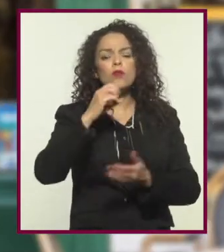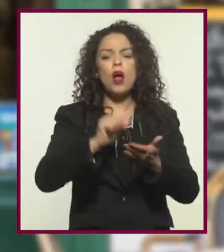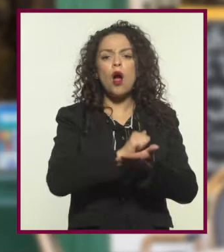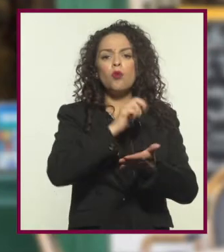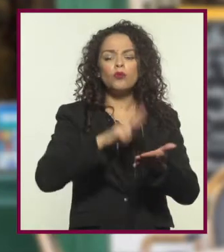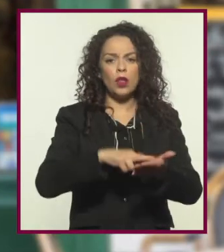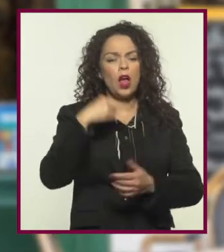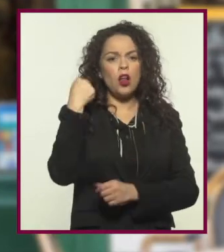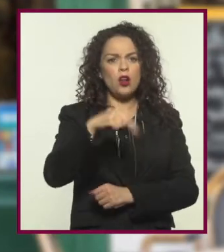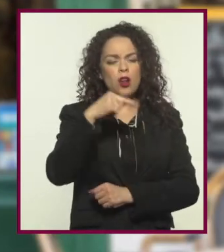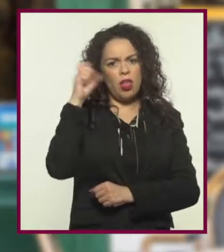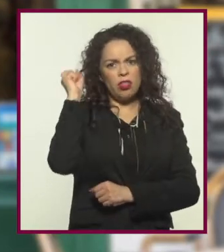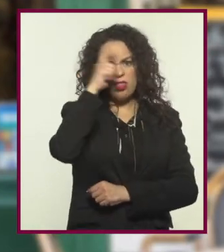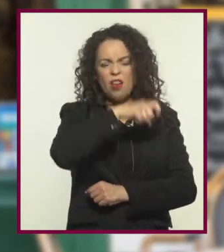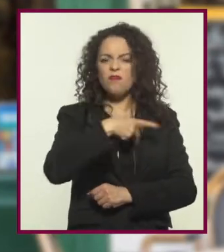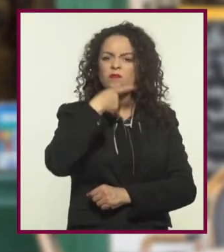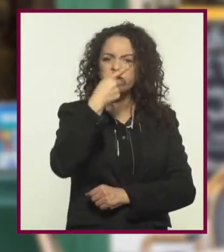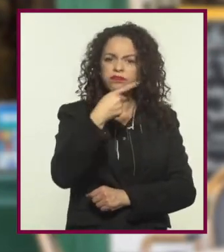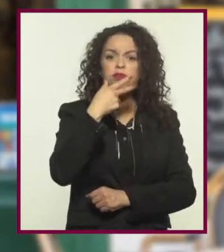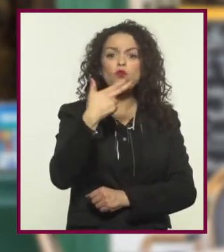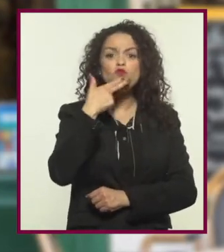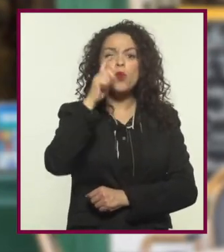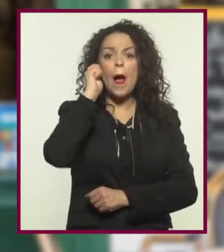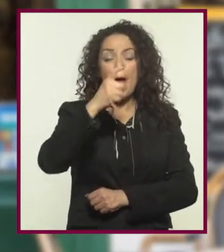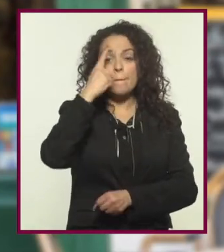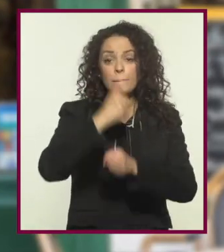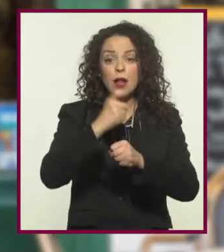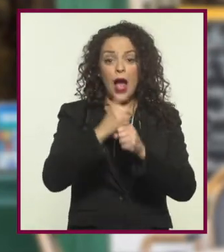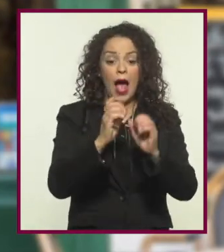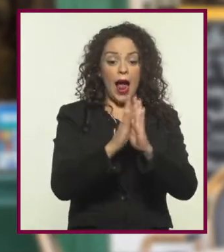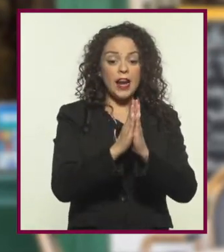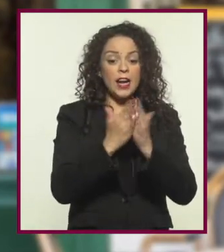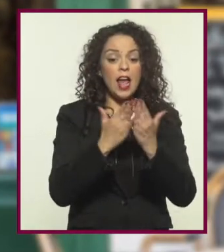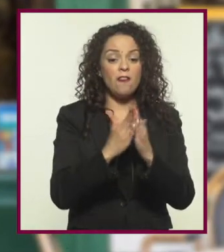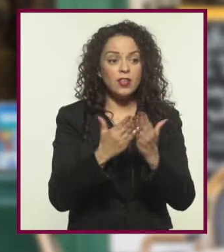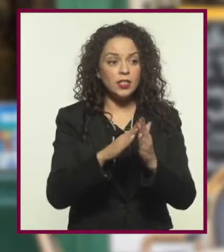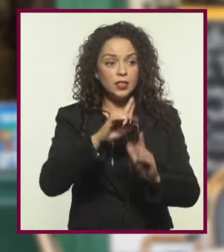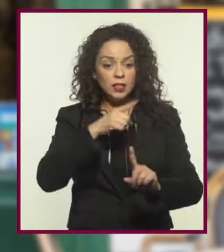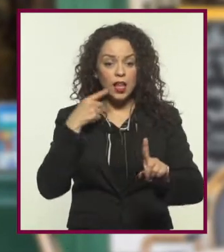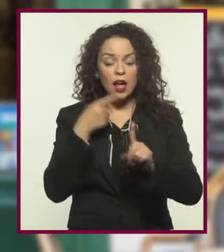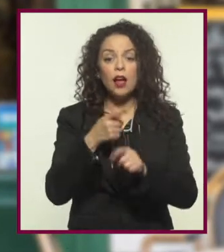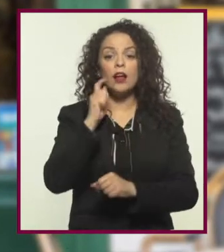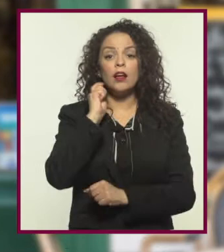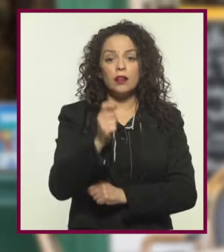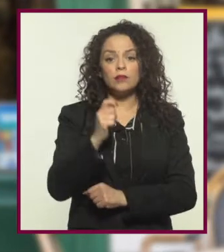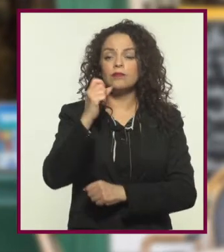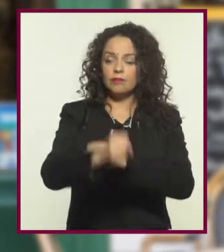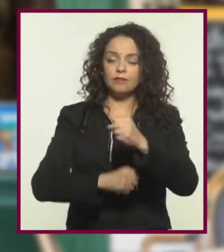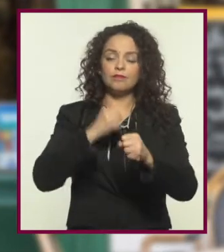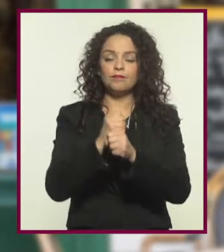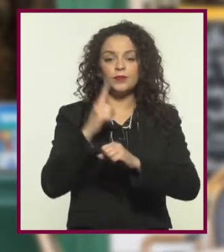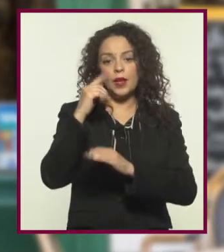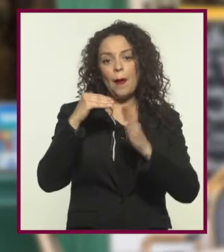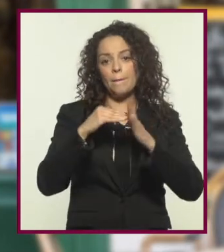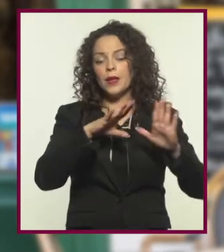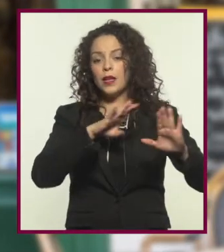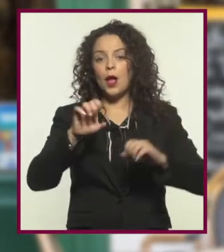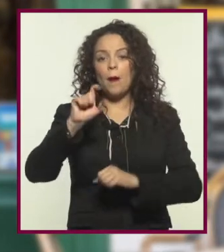escritor con un nombre difícil de pronunciar, que lo usó en la portada de la primer revista dedicada a este género en el año de